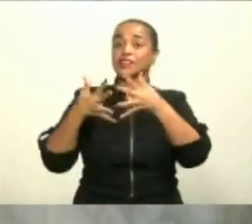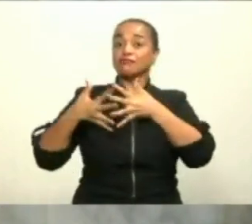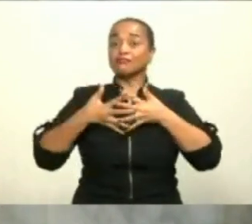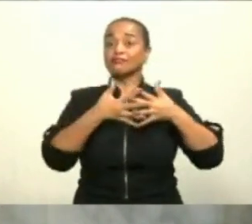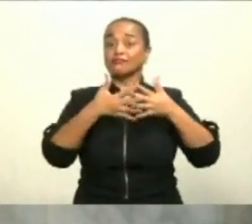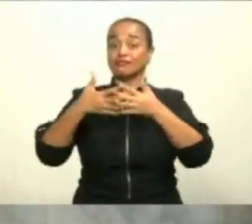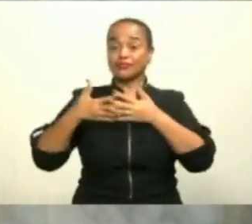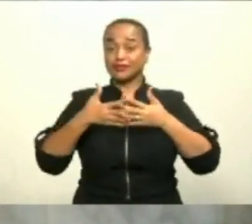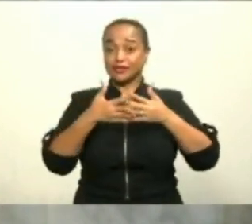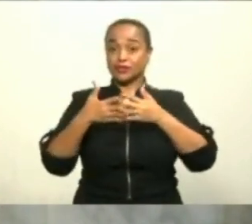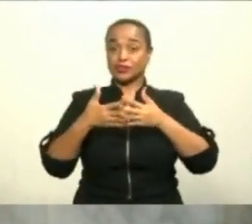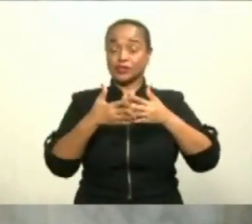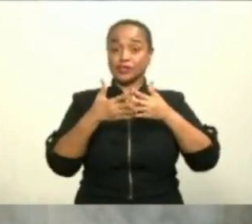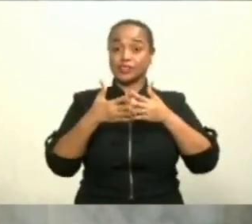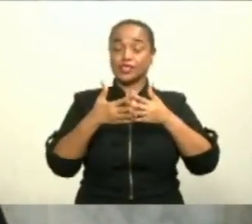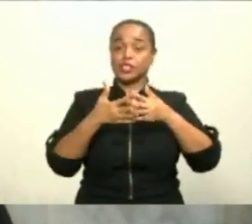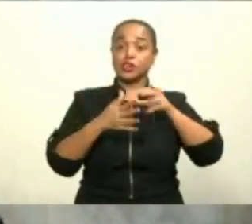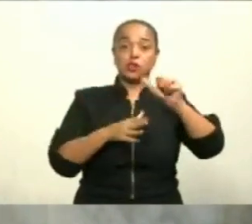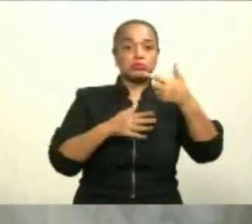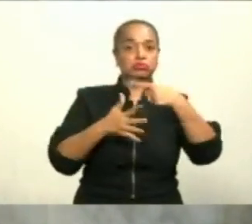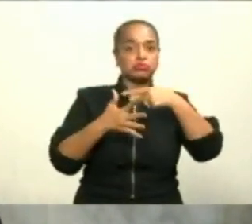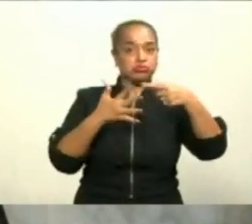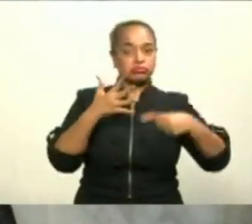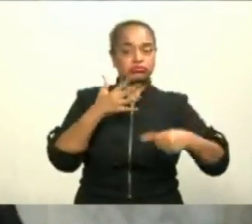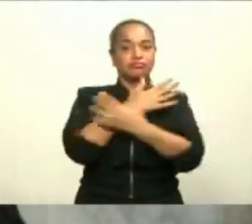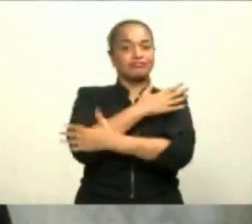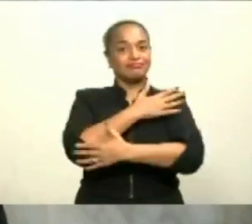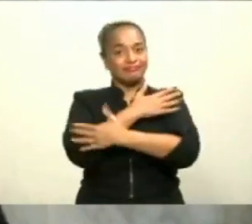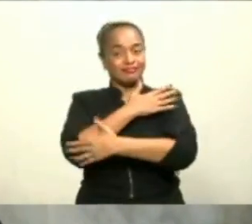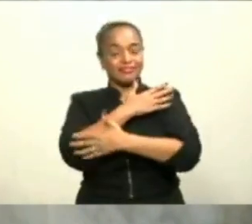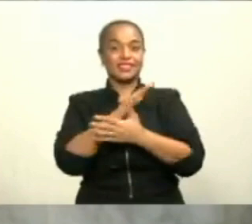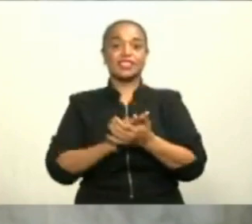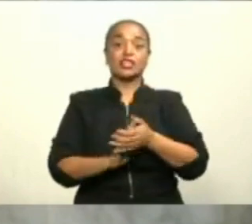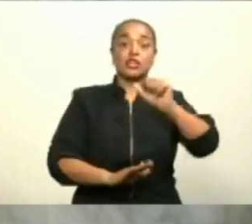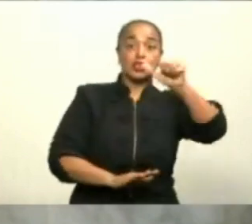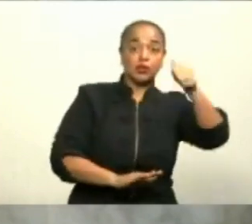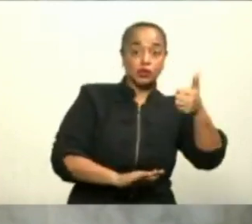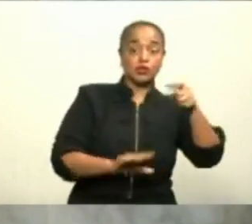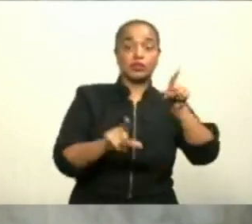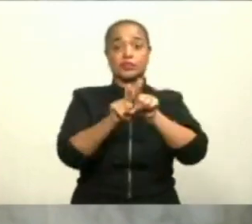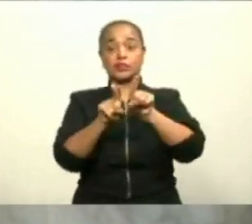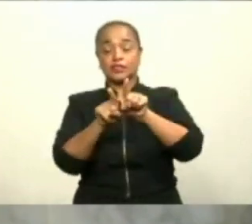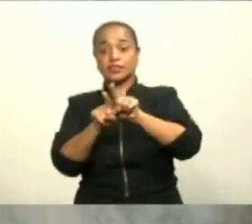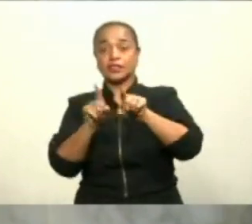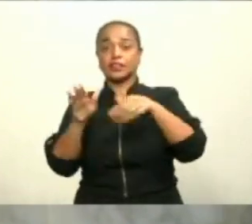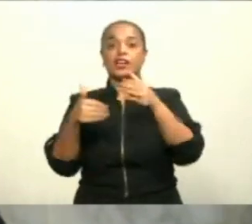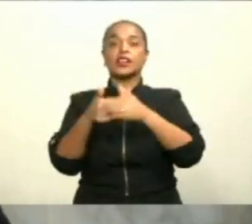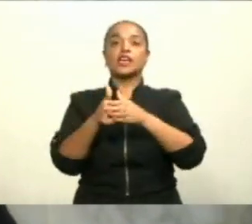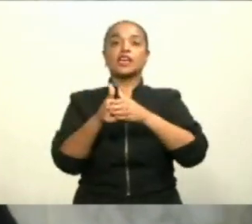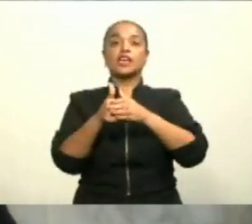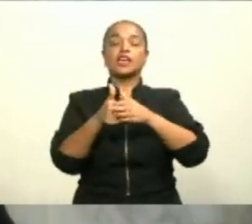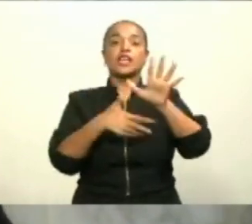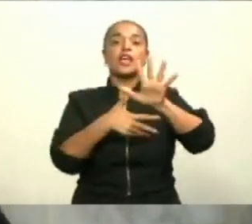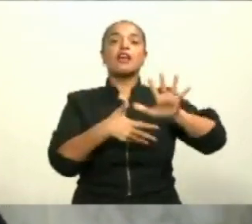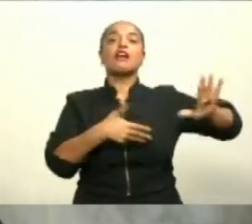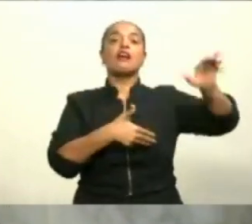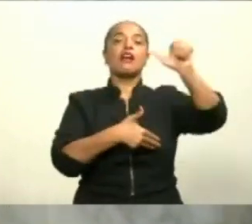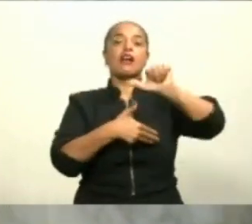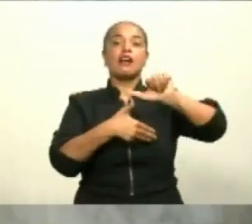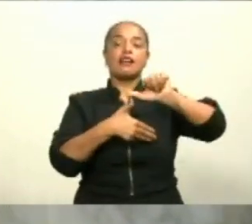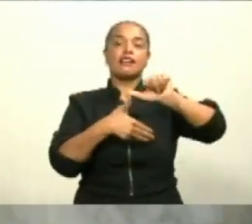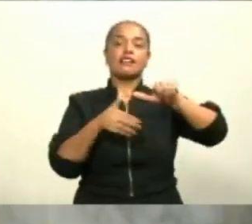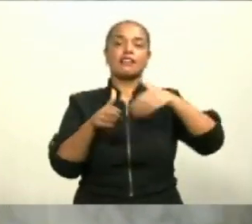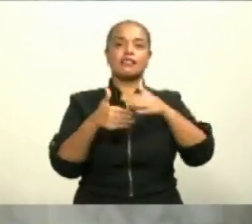Estados Unidos, en Brasil, mientras que los ensayos clínicos de fase 1 y 2 están en curso en Sudáfrica, en Japón, en